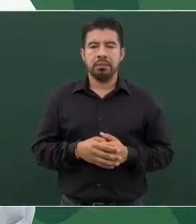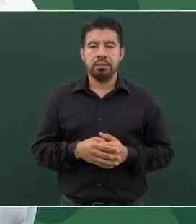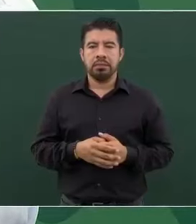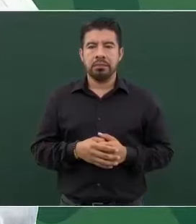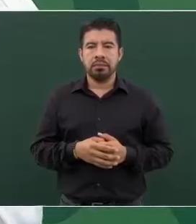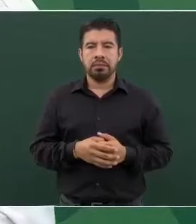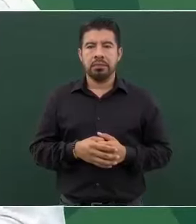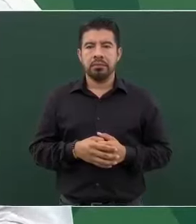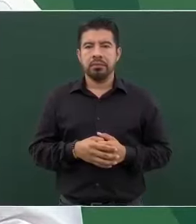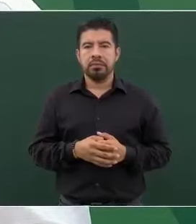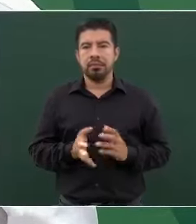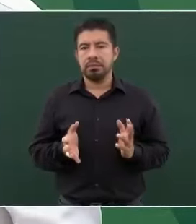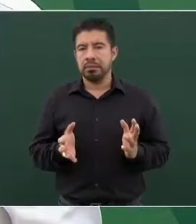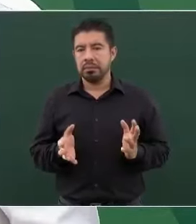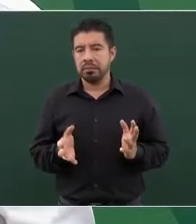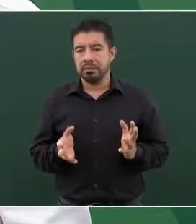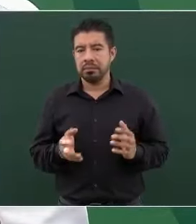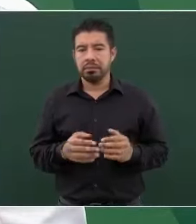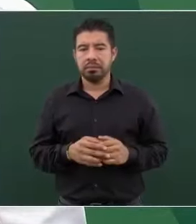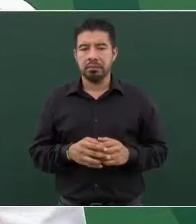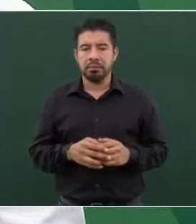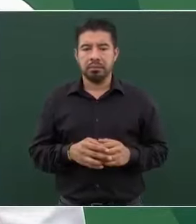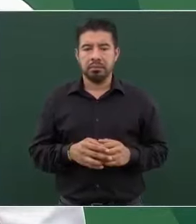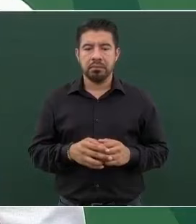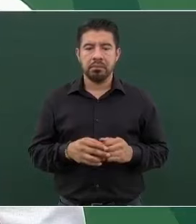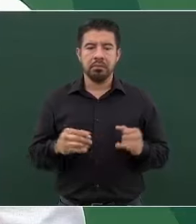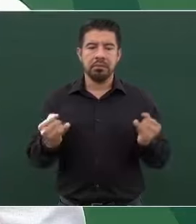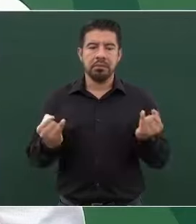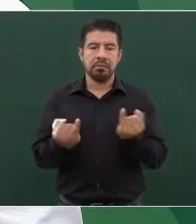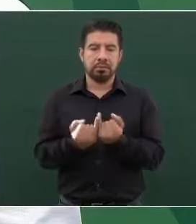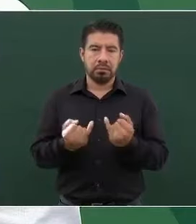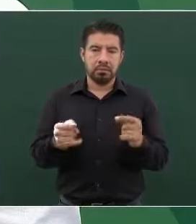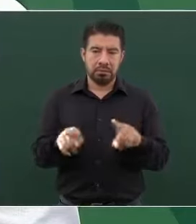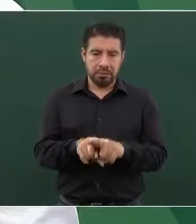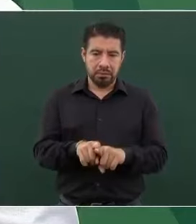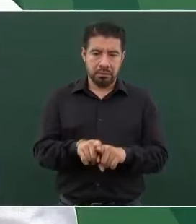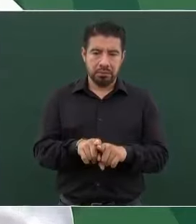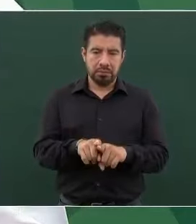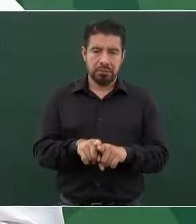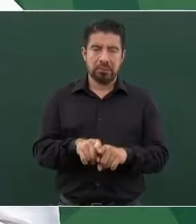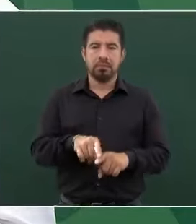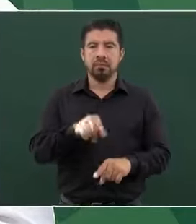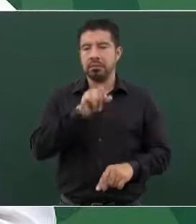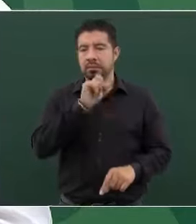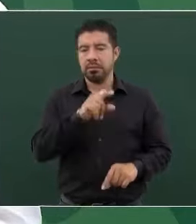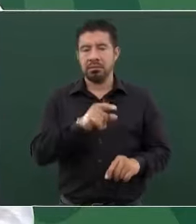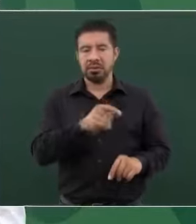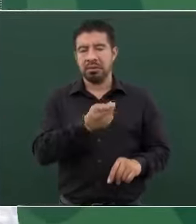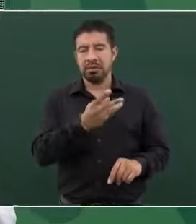de los traidores